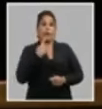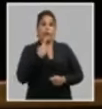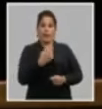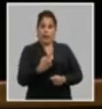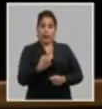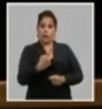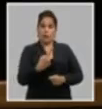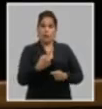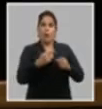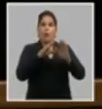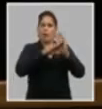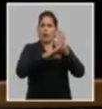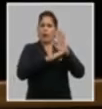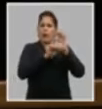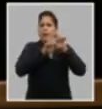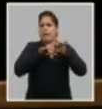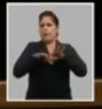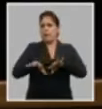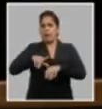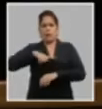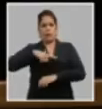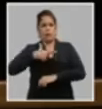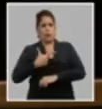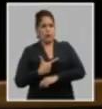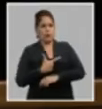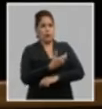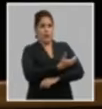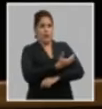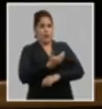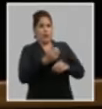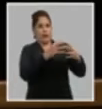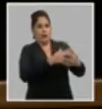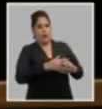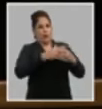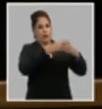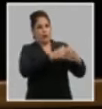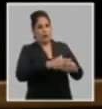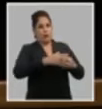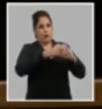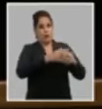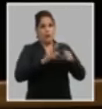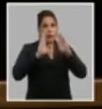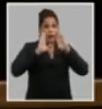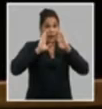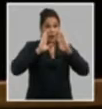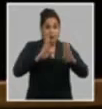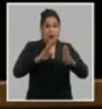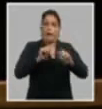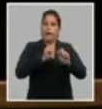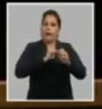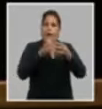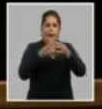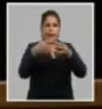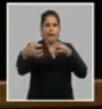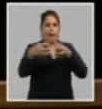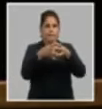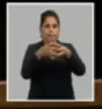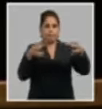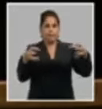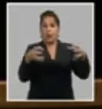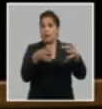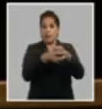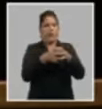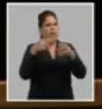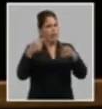programa de influencia ideológica y cultural que despliegue al enemigo, enfocado al resquebajamiento de la unidad nacional